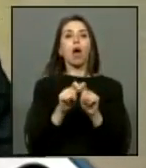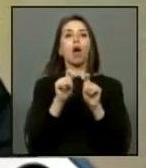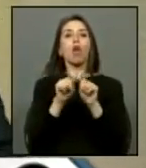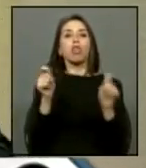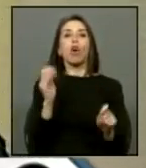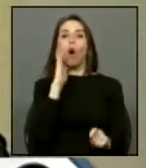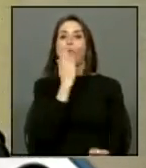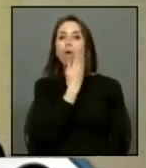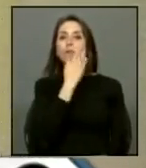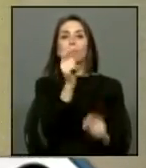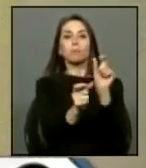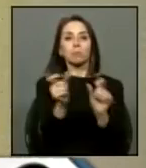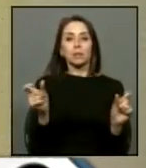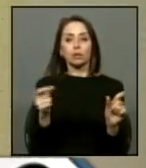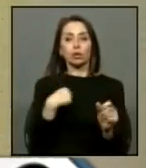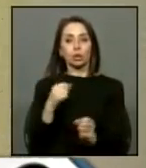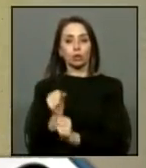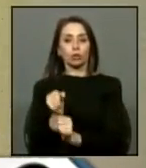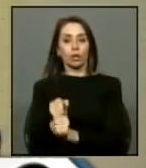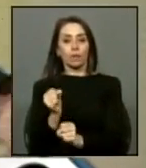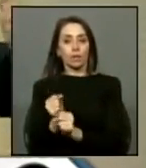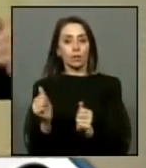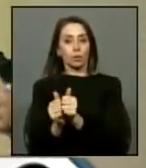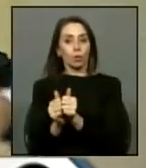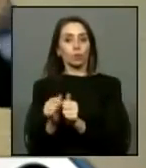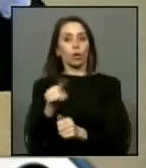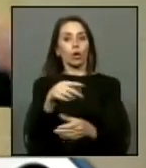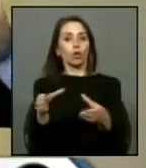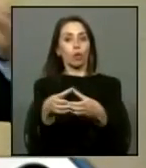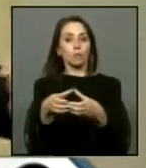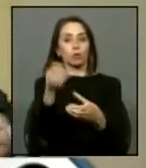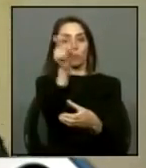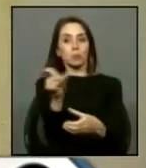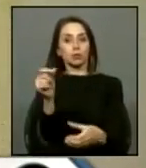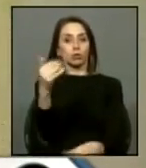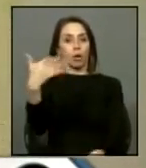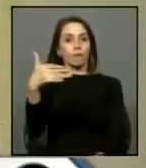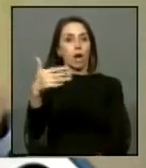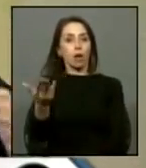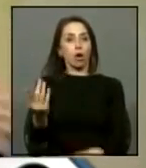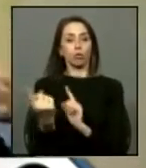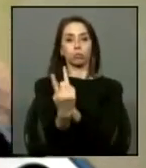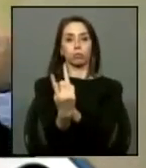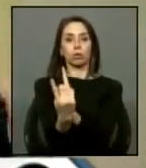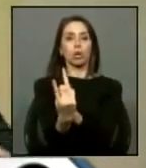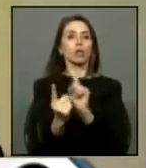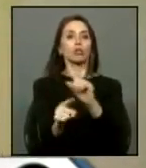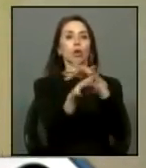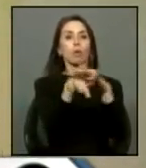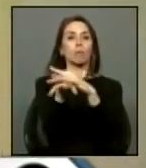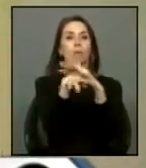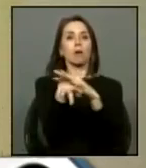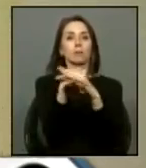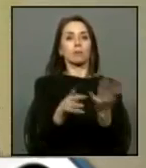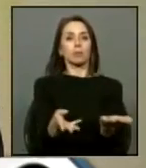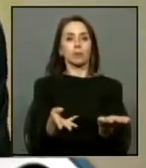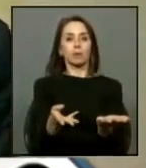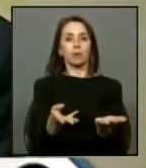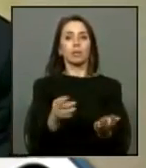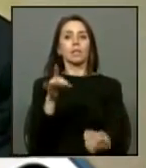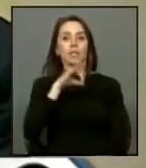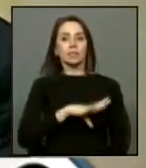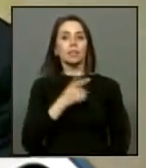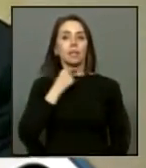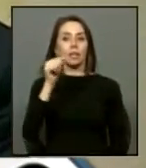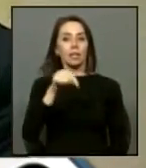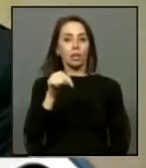porque hay personas a las cuales me ha tocado trabajar en comisiones y son personas muy valorables. No se dejen manipular porque lo que Chile cree